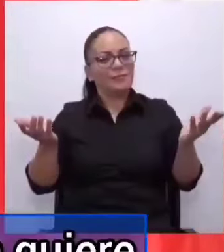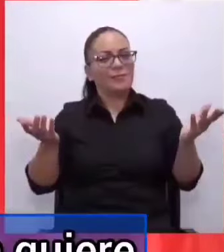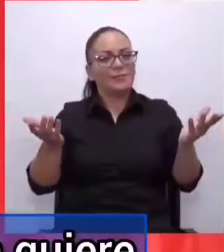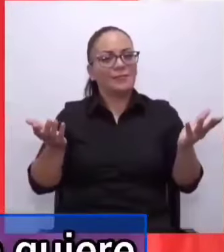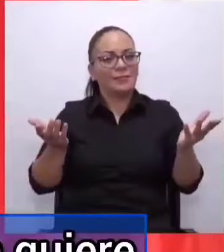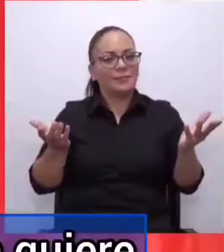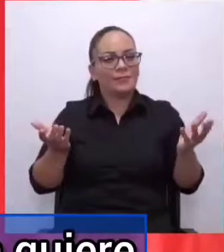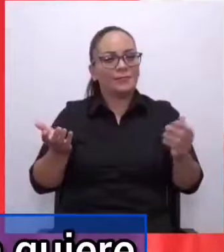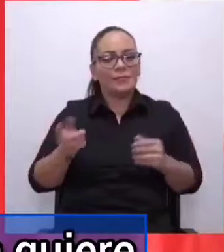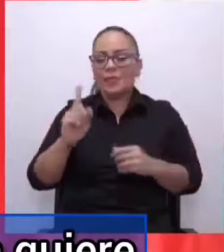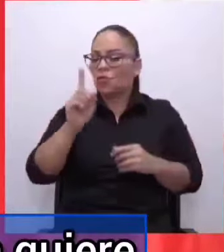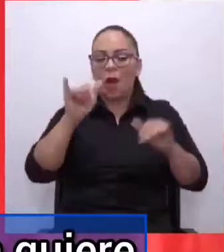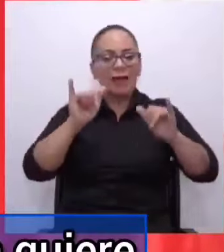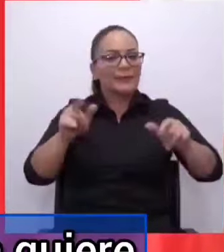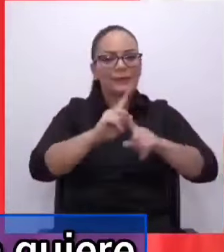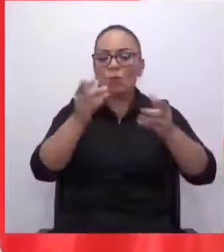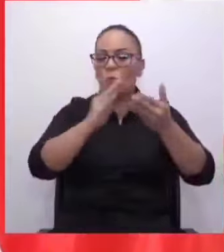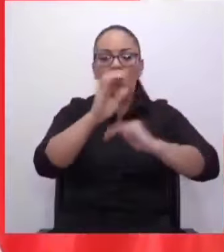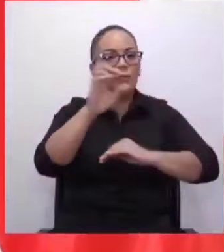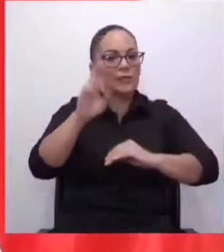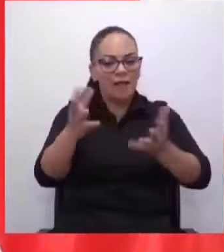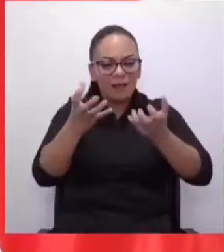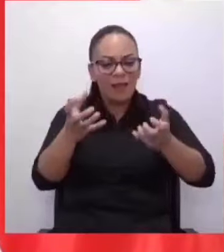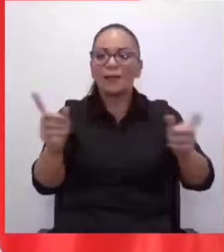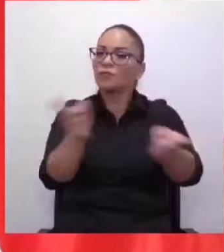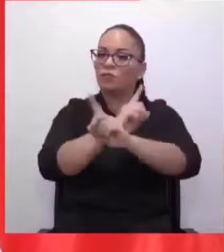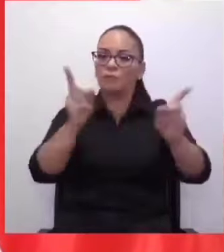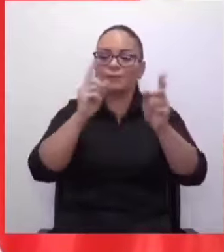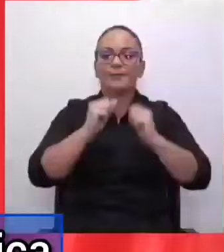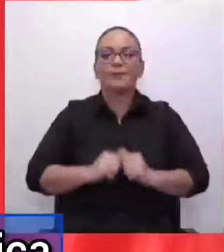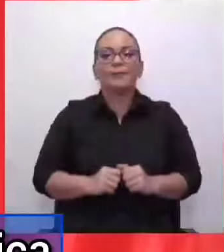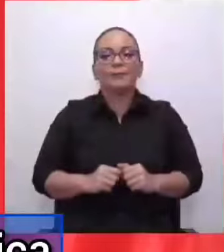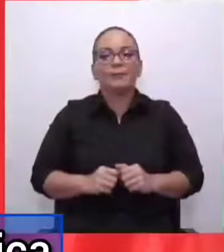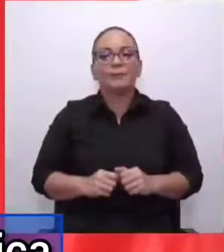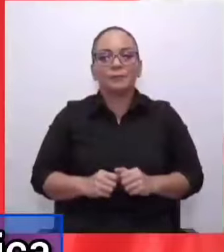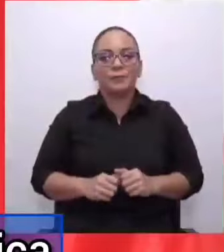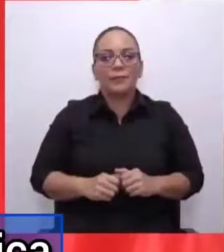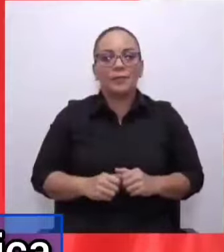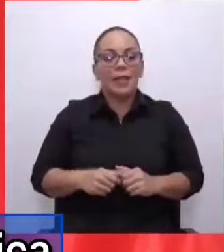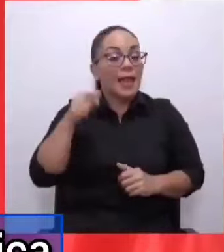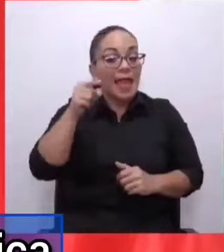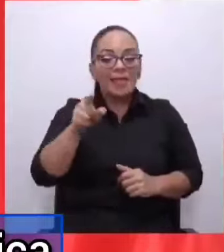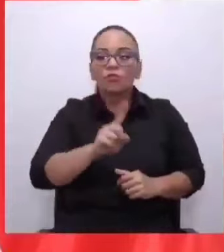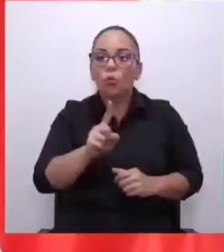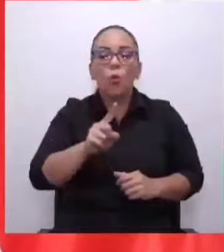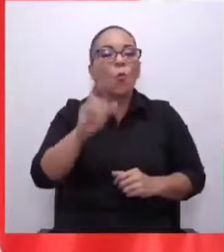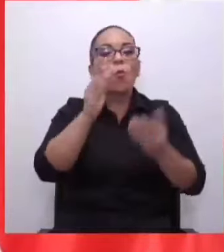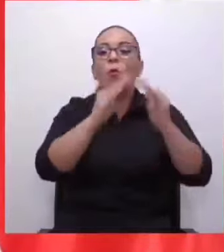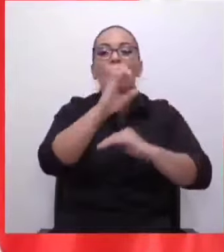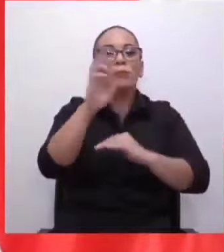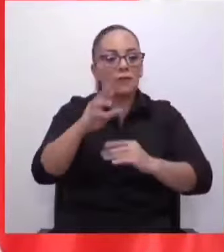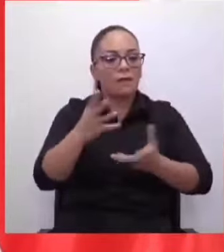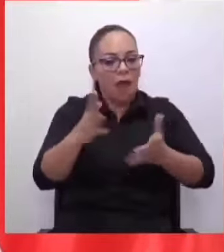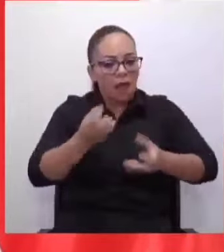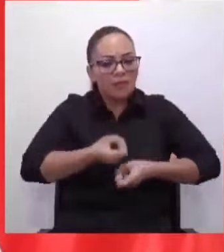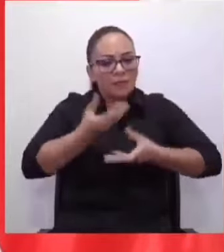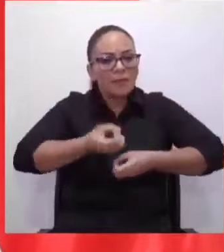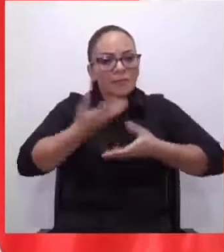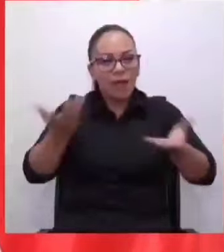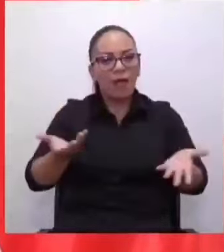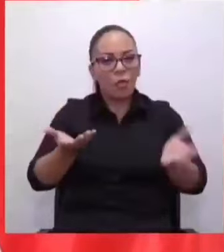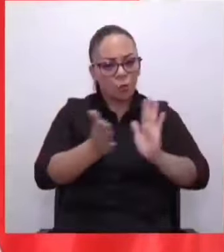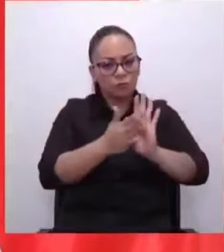Y eso no es lo que el pueblo de Costa Rica quiere. Eso no es lo que el pueblo de Costa Rica ha manifestado de manera